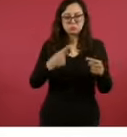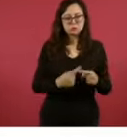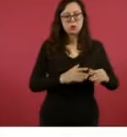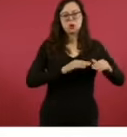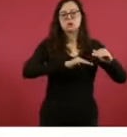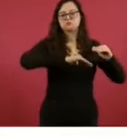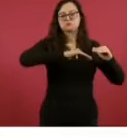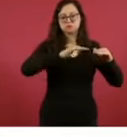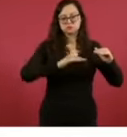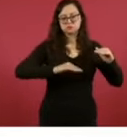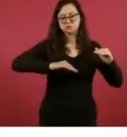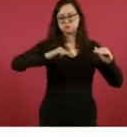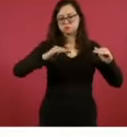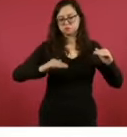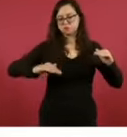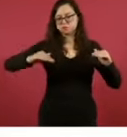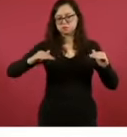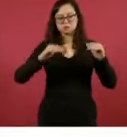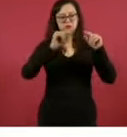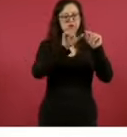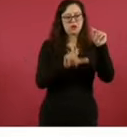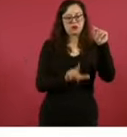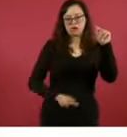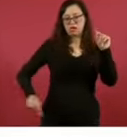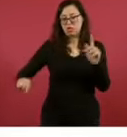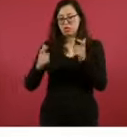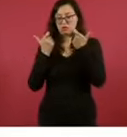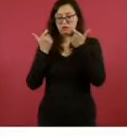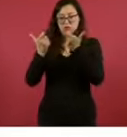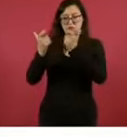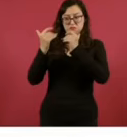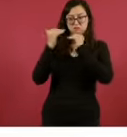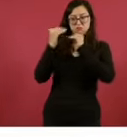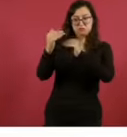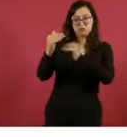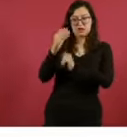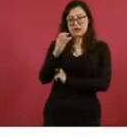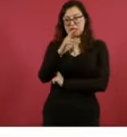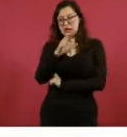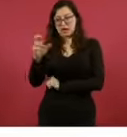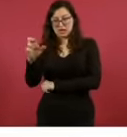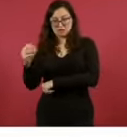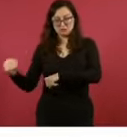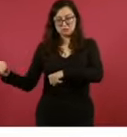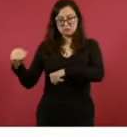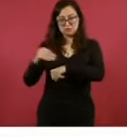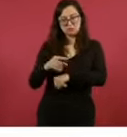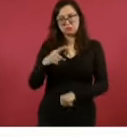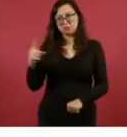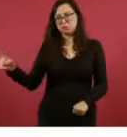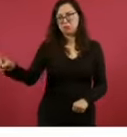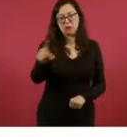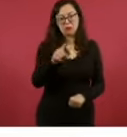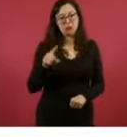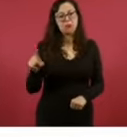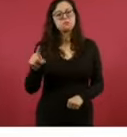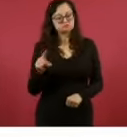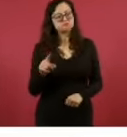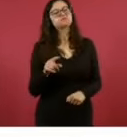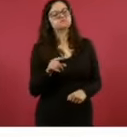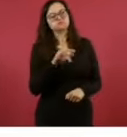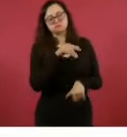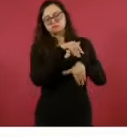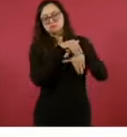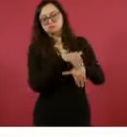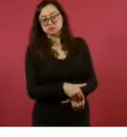cumpliendo, ateniéndose al esquema que ha instaurado la CRE, con precios por debajo de los referentes internacionales. Así, por